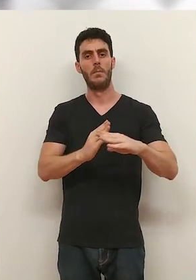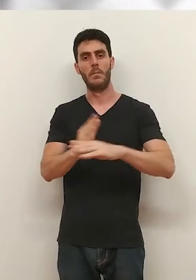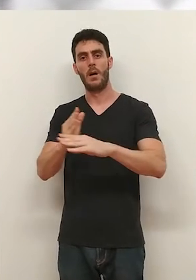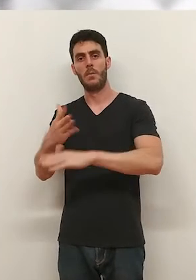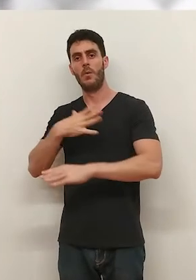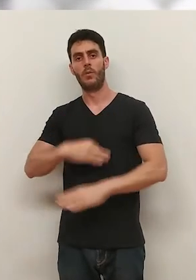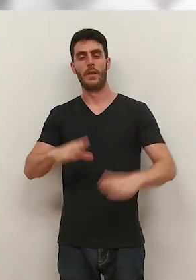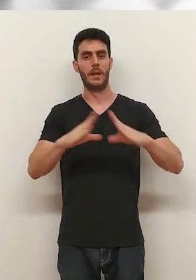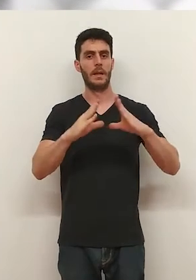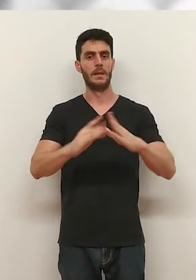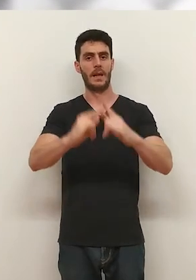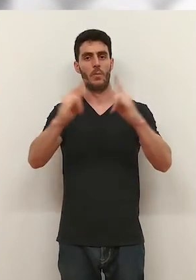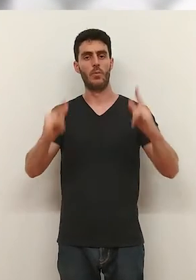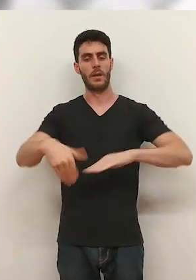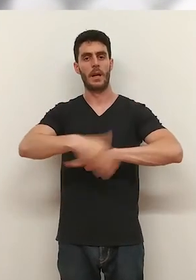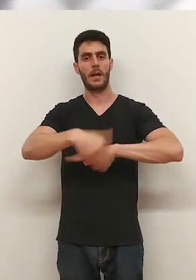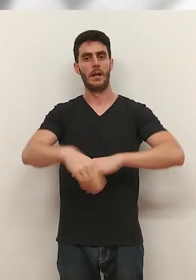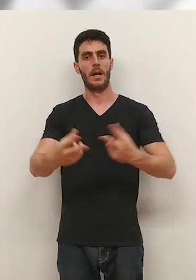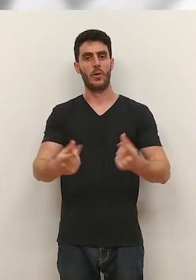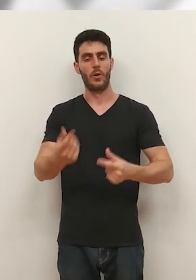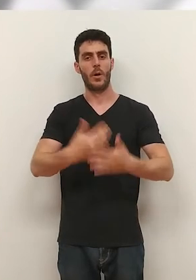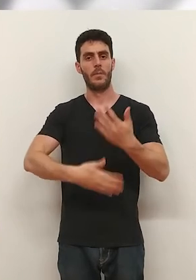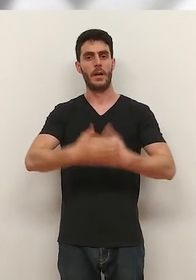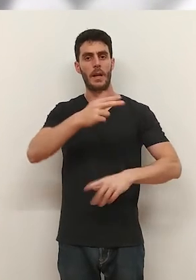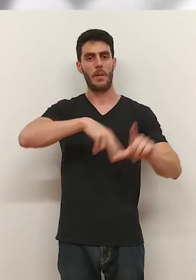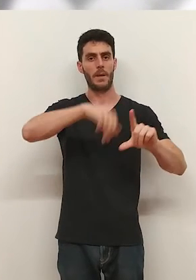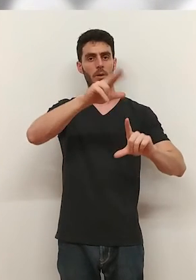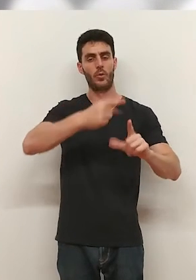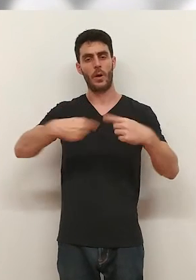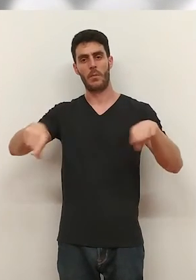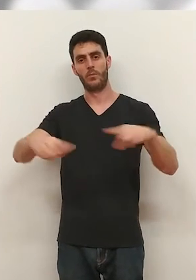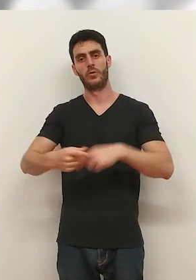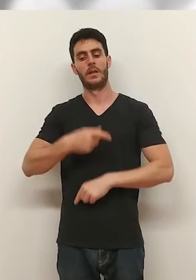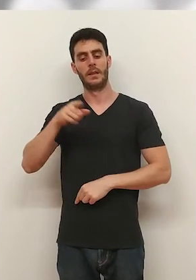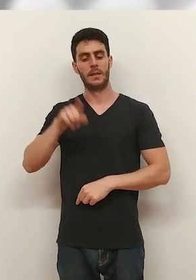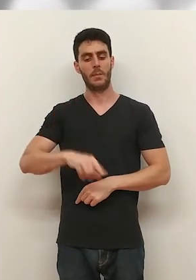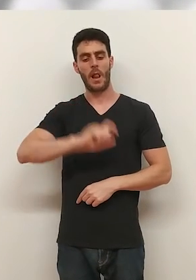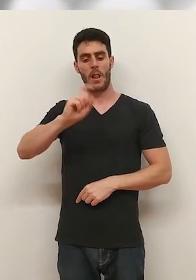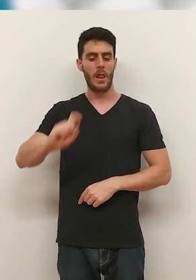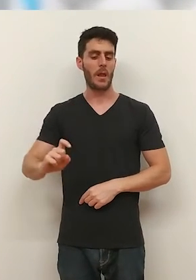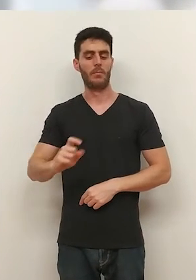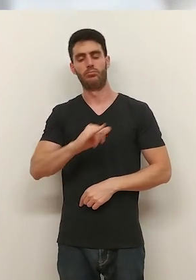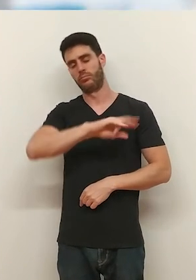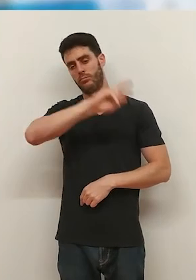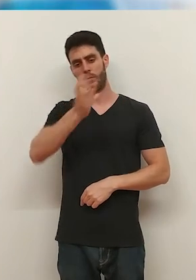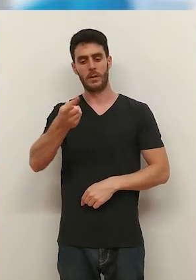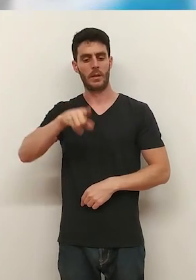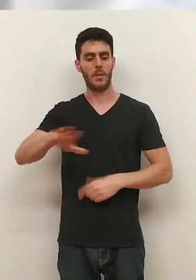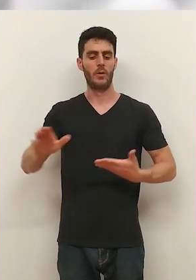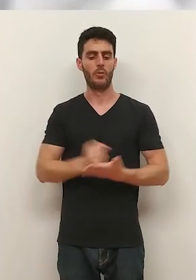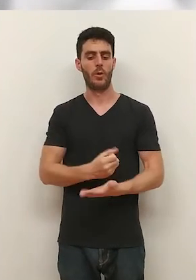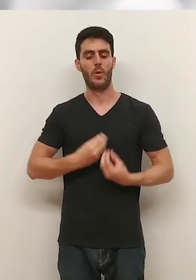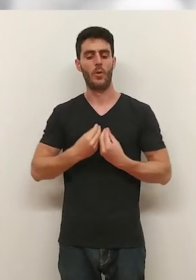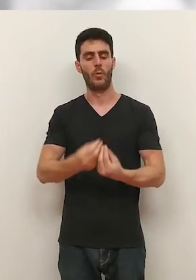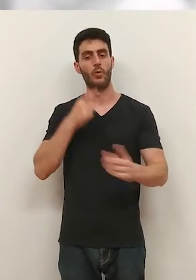que se pueden hacer paradas en las iglesias, puentes y calles de Logroño, en donde se mezclan la pintura con la música y donde no faltan los grafitis. Y